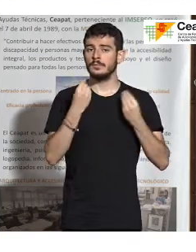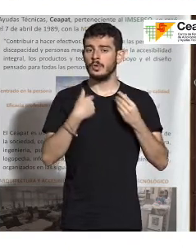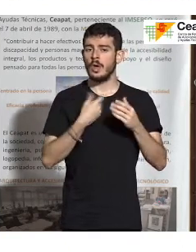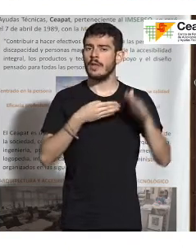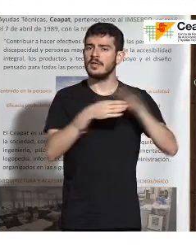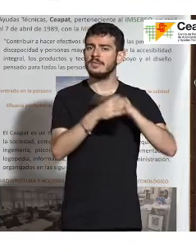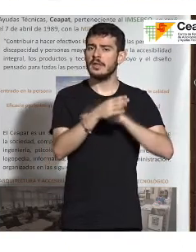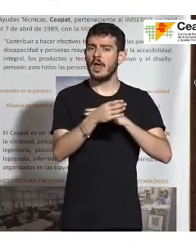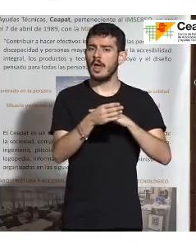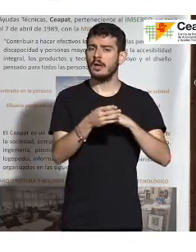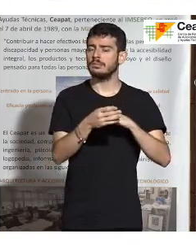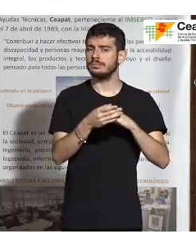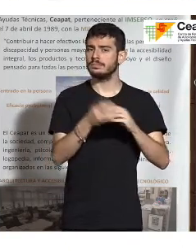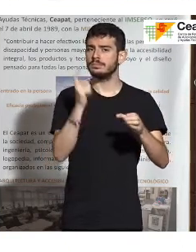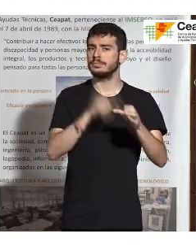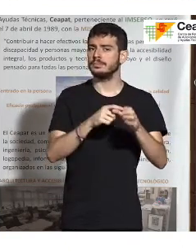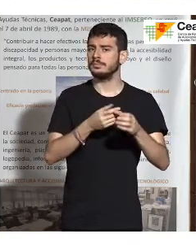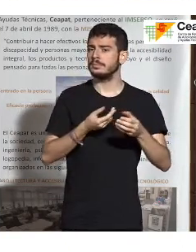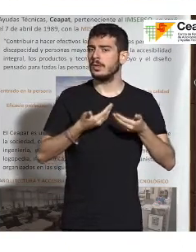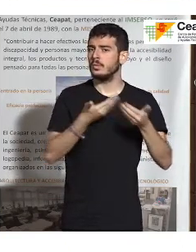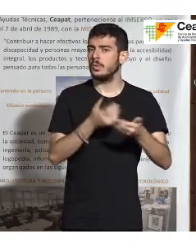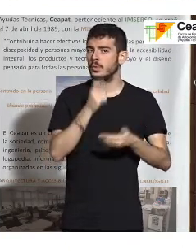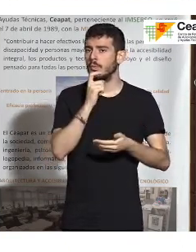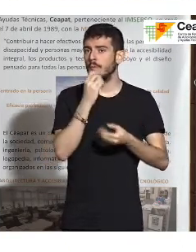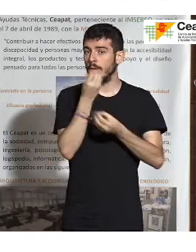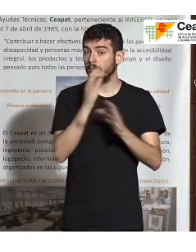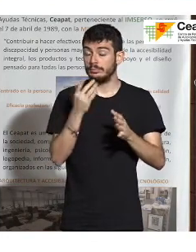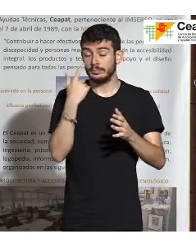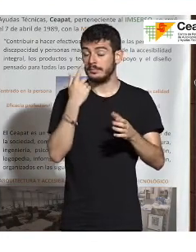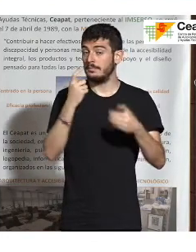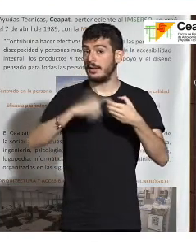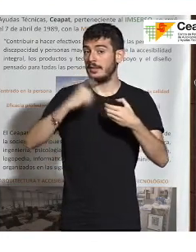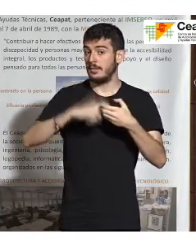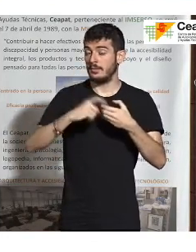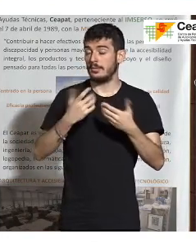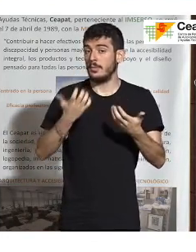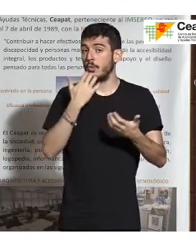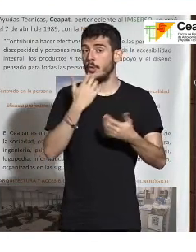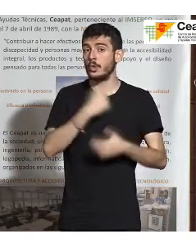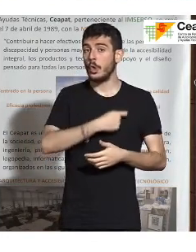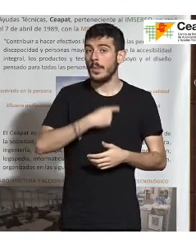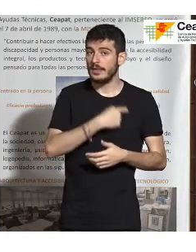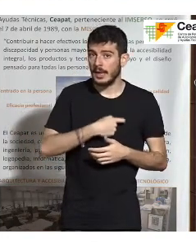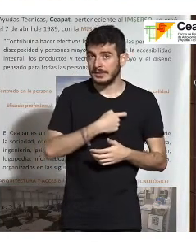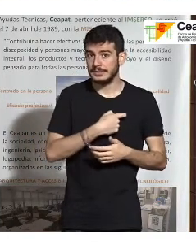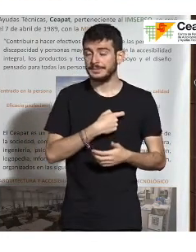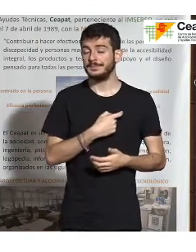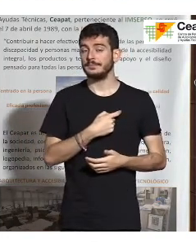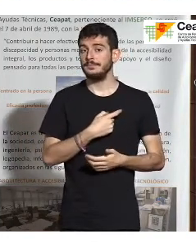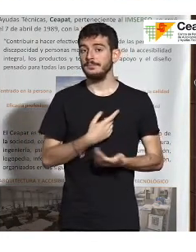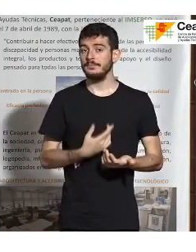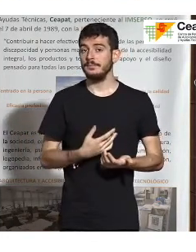accesibilidad es participar en la normalización. Por eso participo en algunos comités, porque